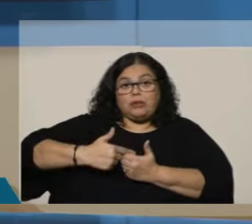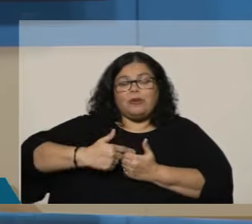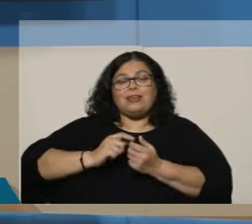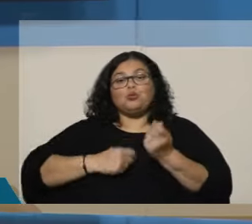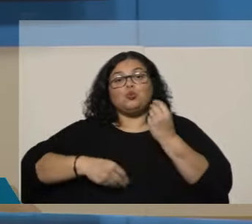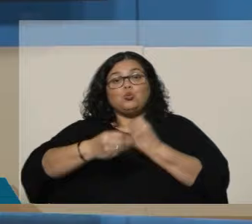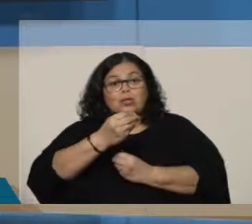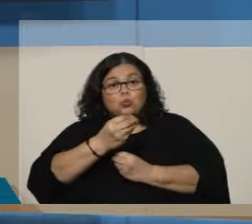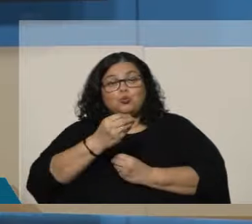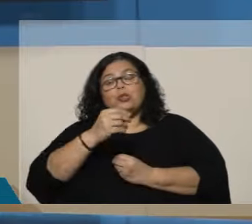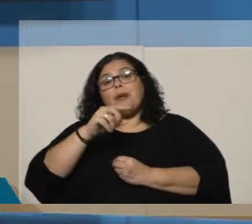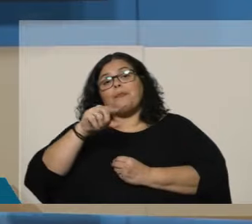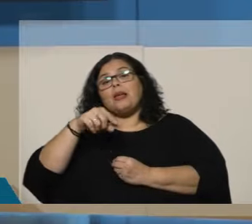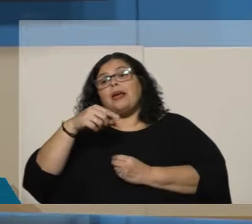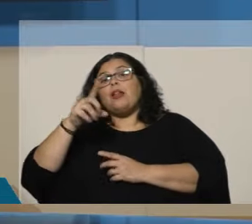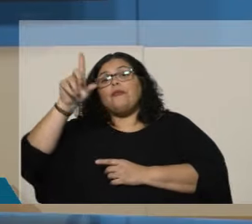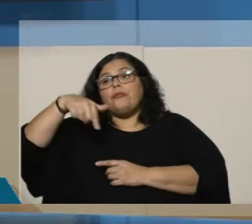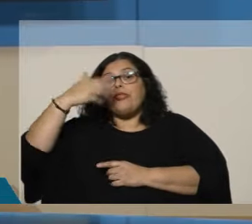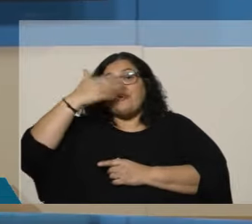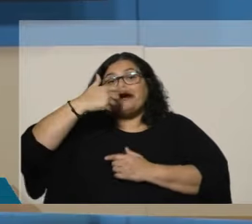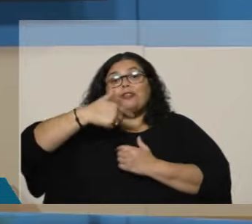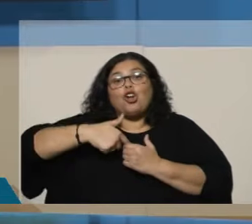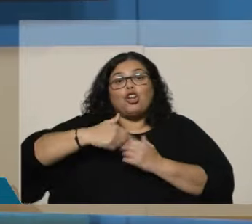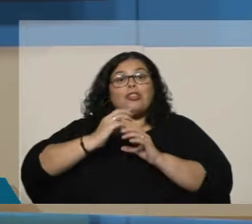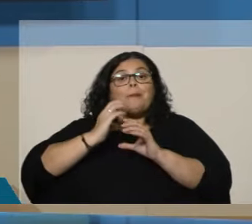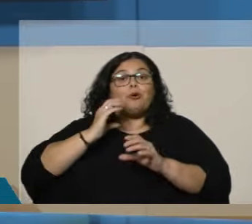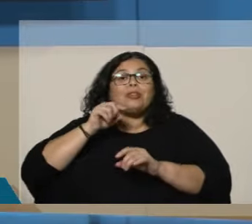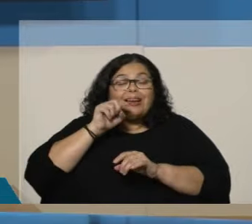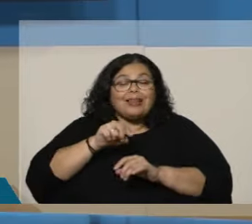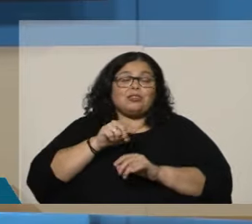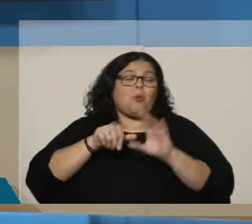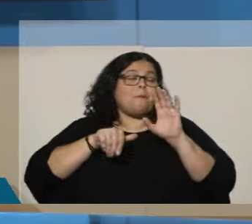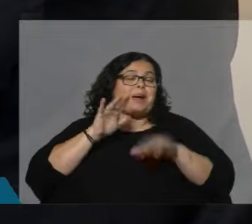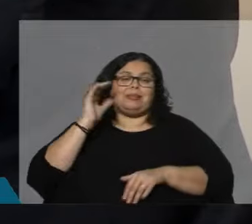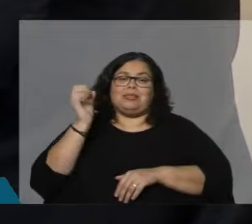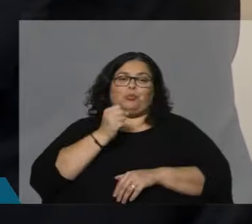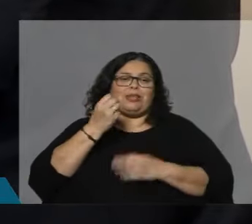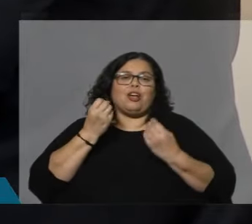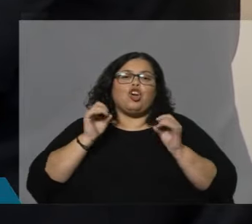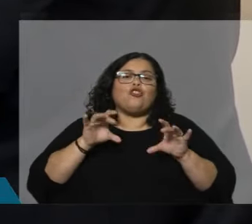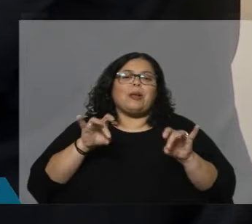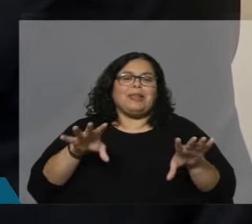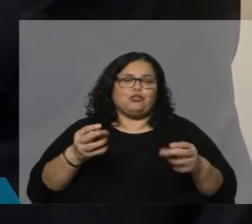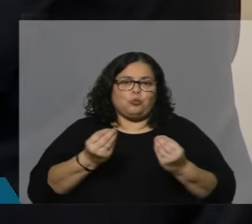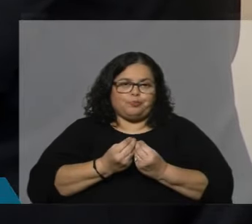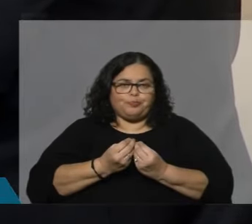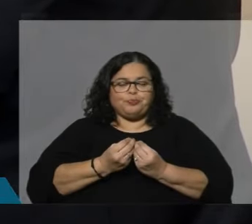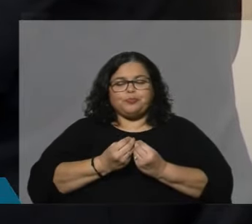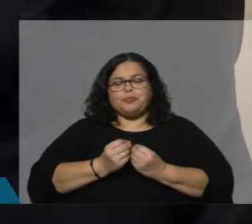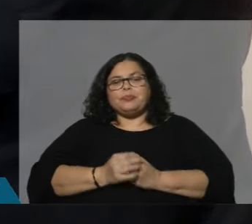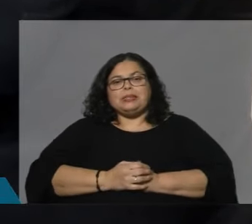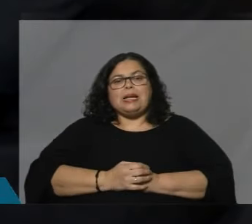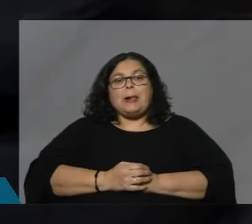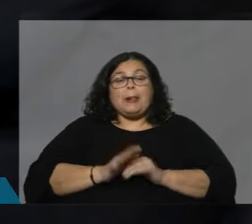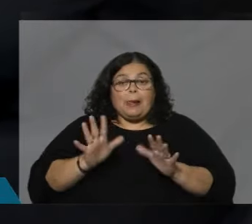derivados del petróleo para el transporte, que es la gran clave que tenemos ahora. Claro. Y Luis, no sé si tenés este